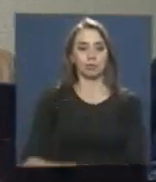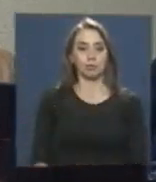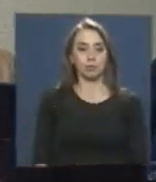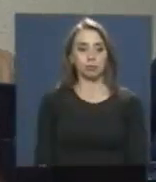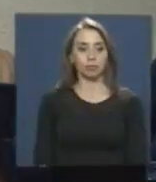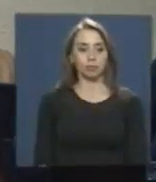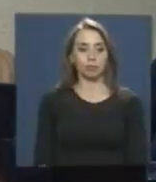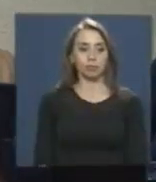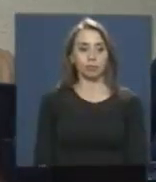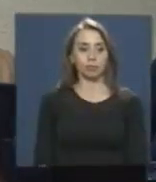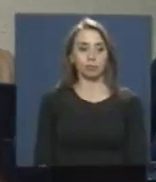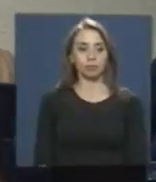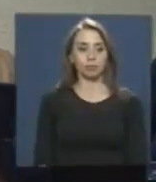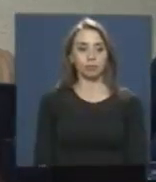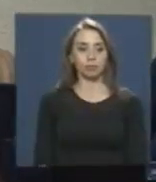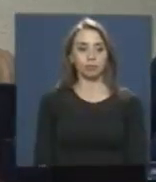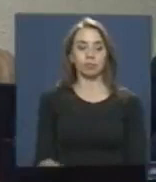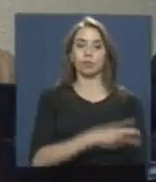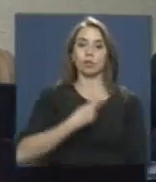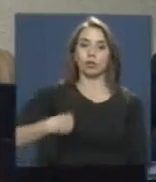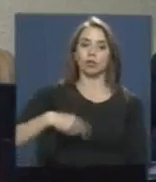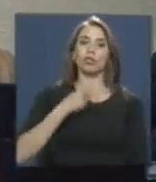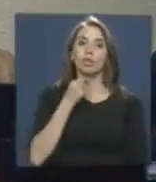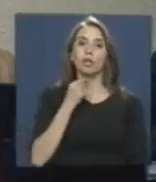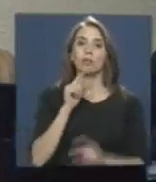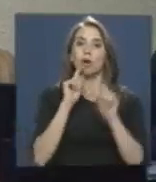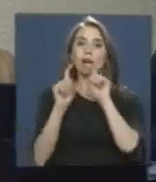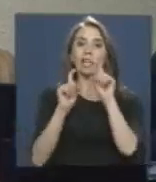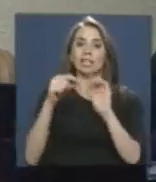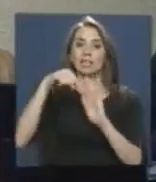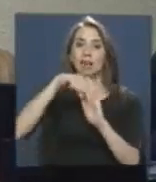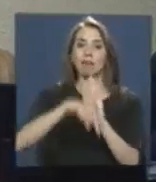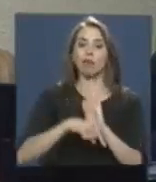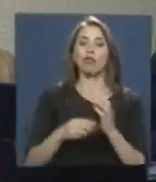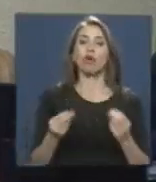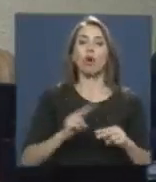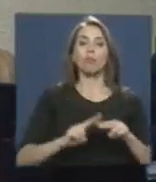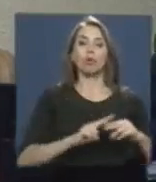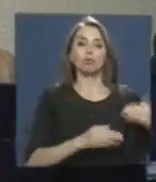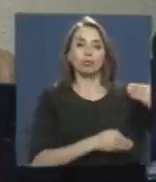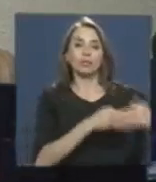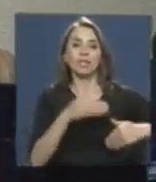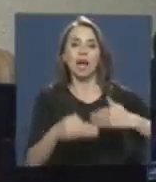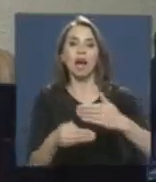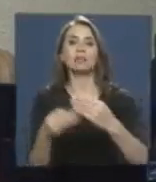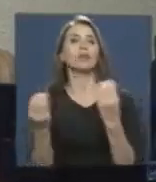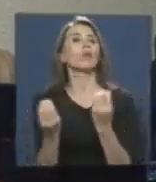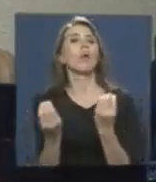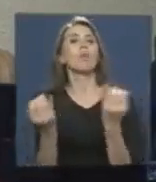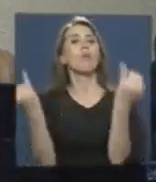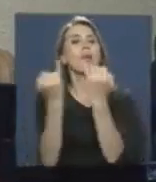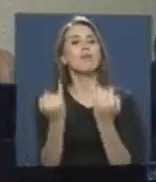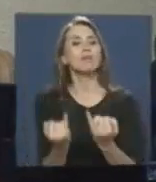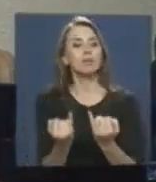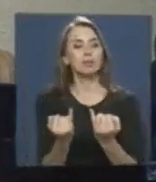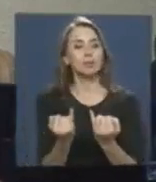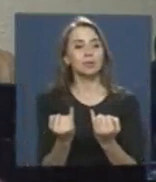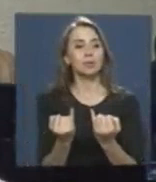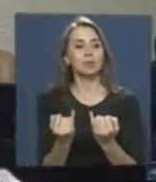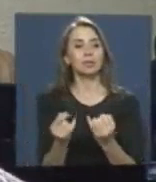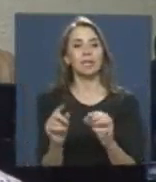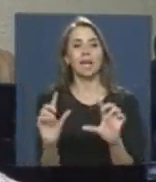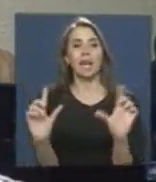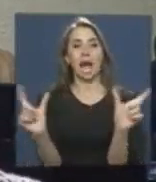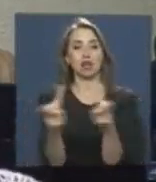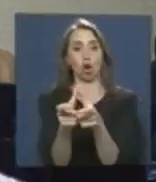Y quisiéramos hacer una crítica de fondo a los procedimientos y las formas en las cuales esta Comisión